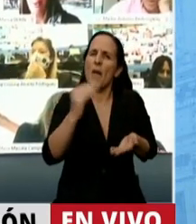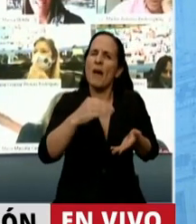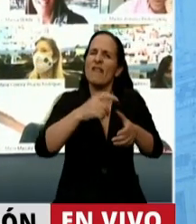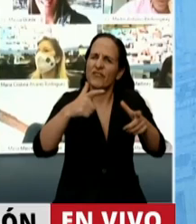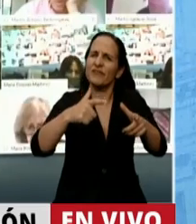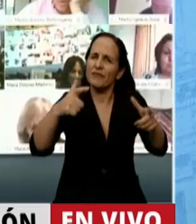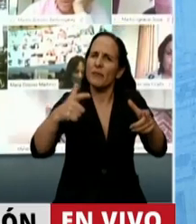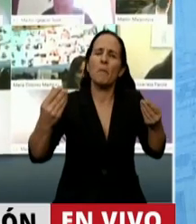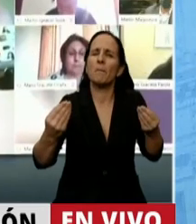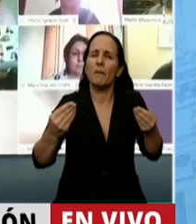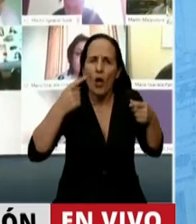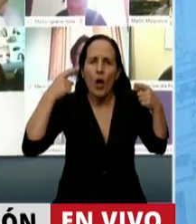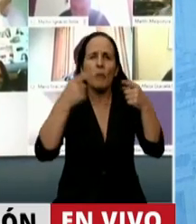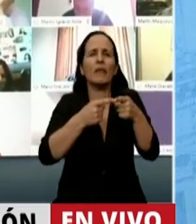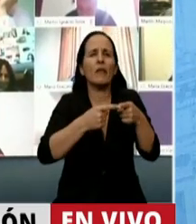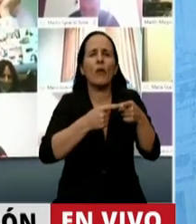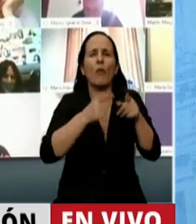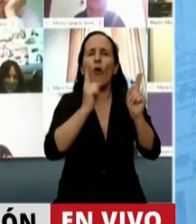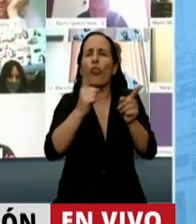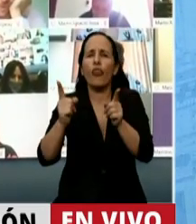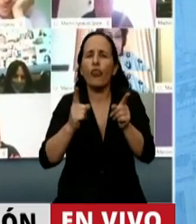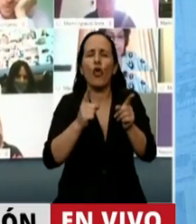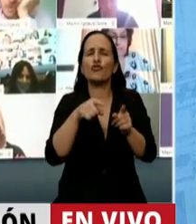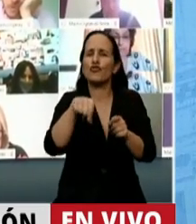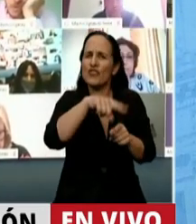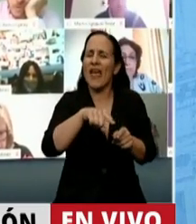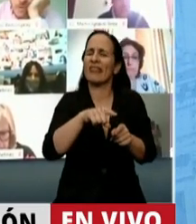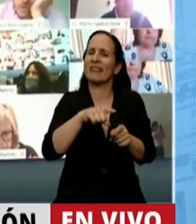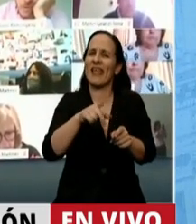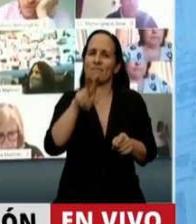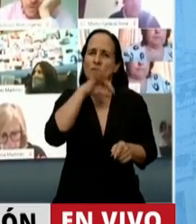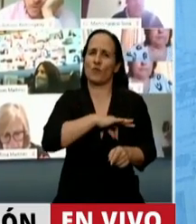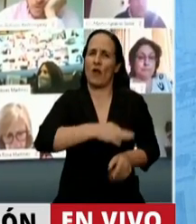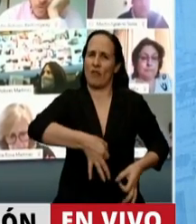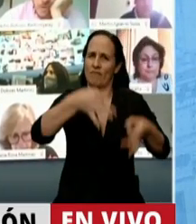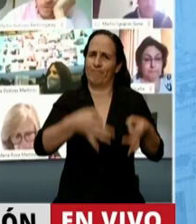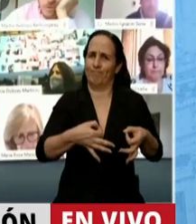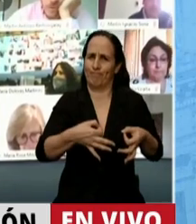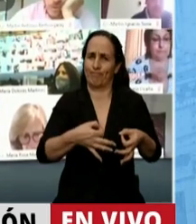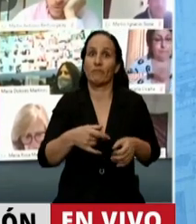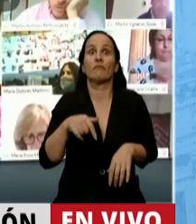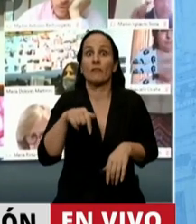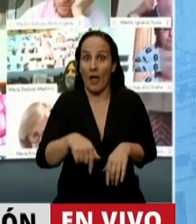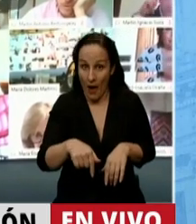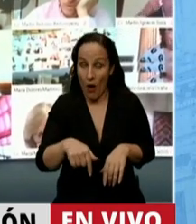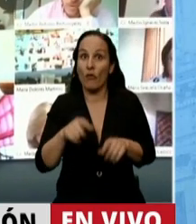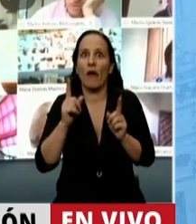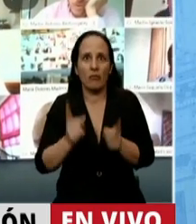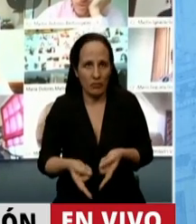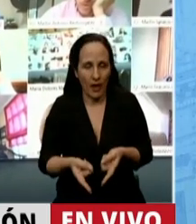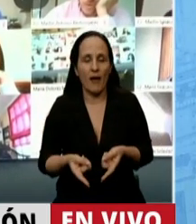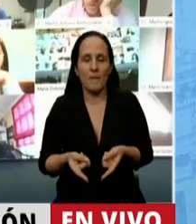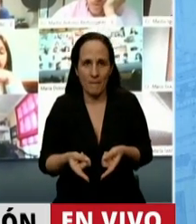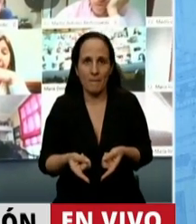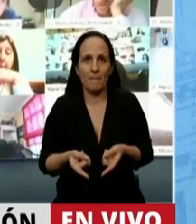para que nuestros docentes tengan los salarios que se merecen. Obviamente, ahora también tenemos facultades que tienen